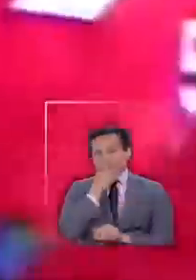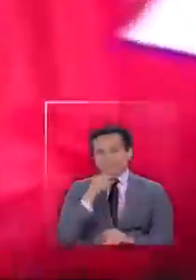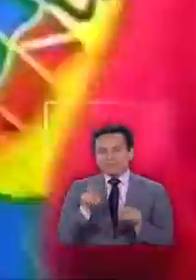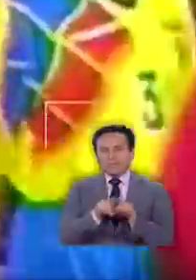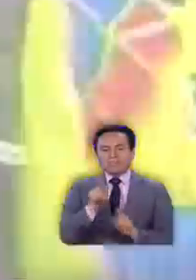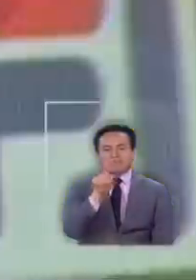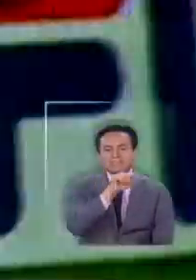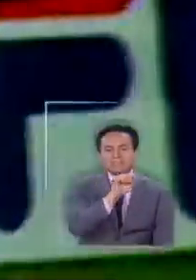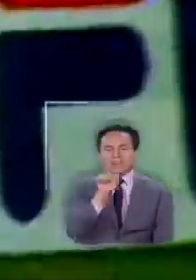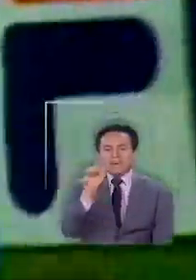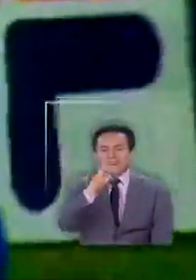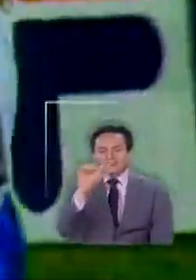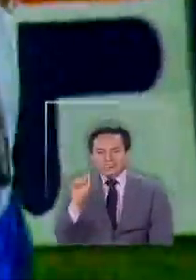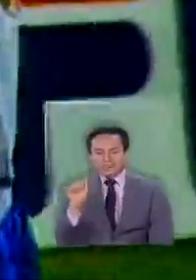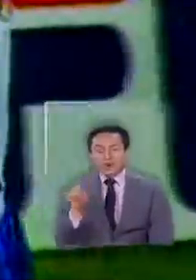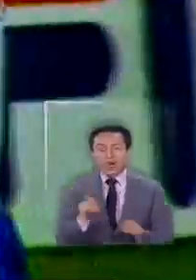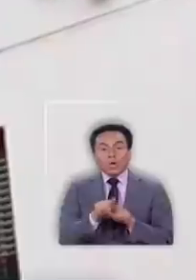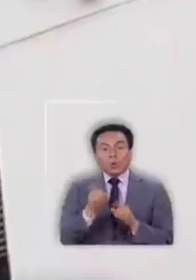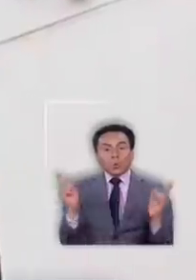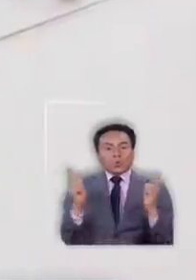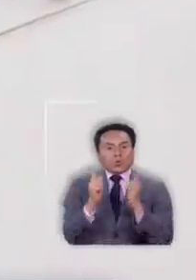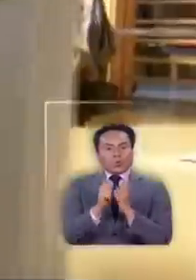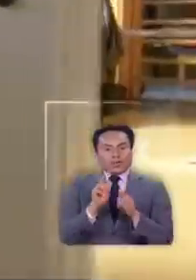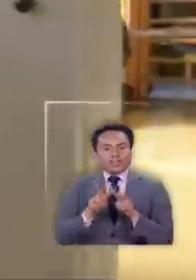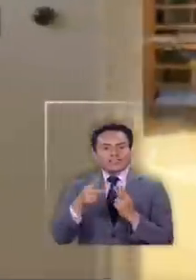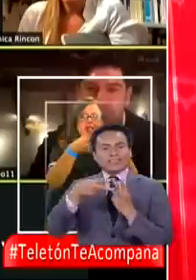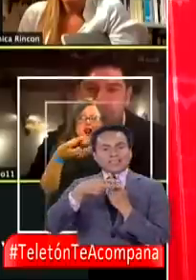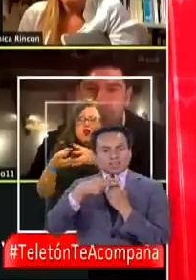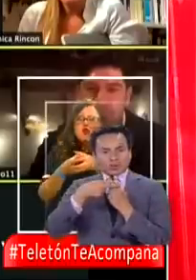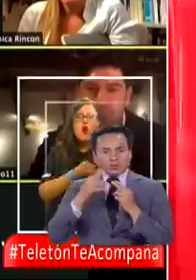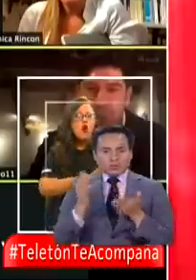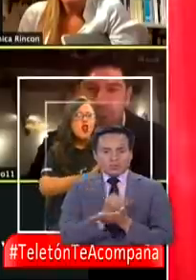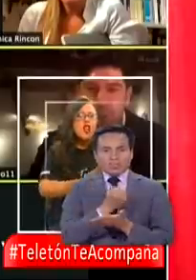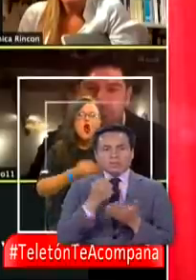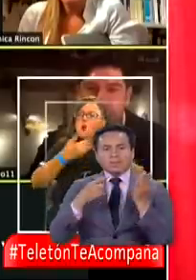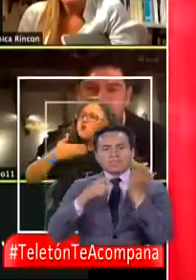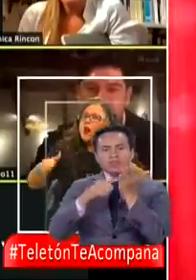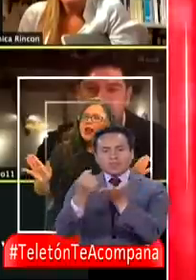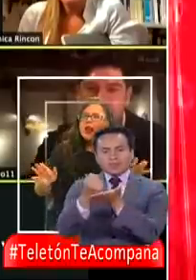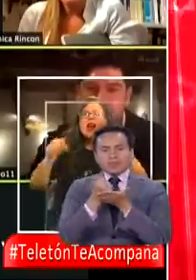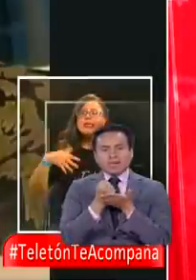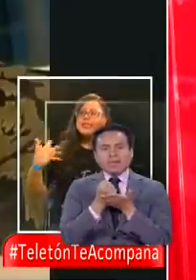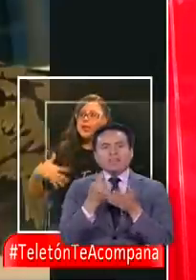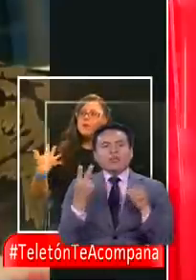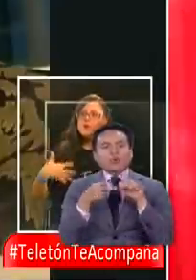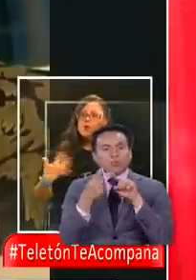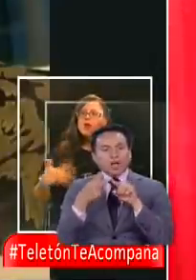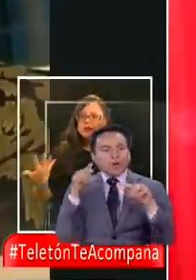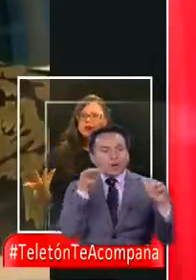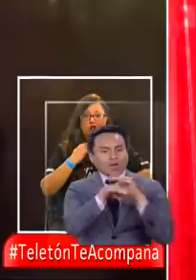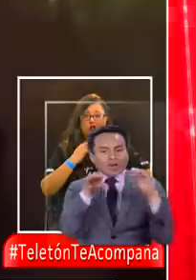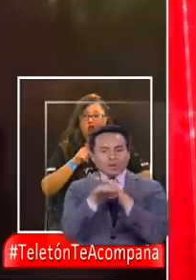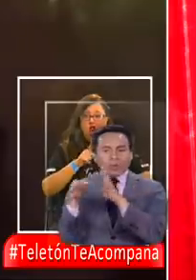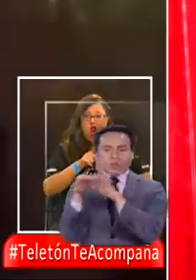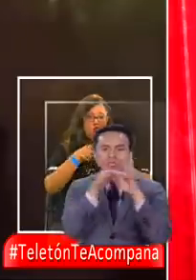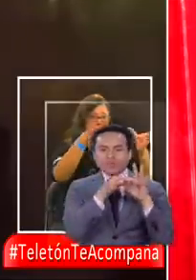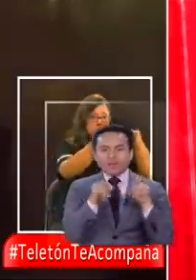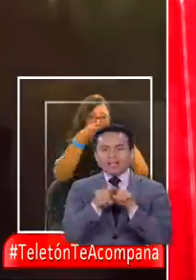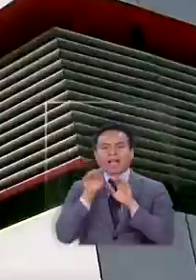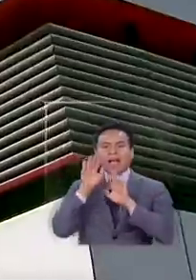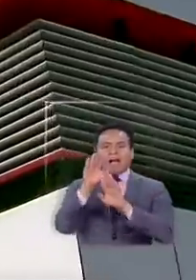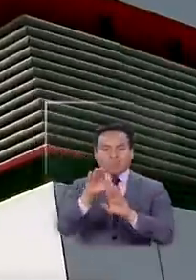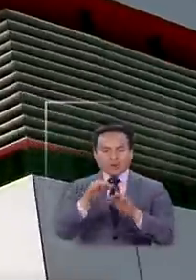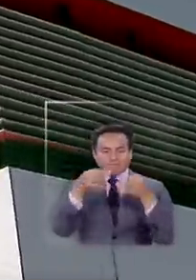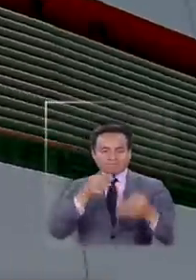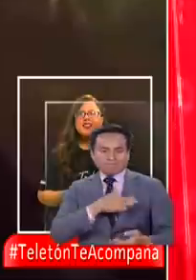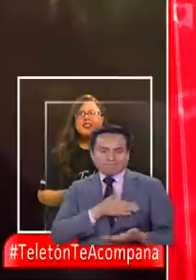dupla Sasa una reunión que hizo posible la Teletón y también la tecnología ambos goleadores unidos una vez más para apoyar